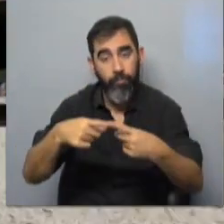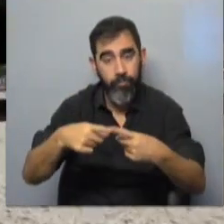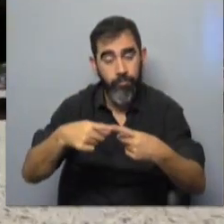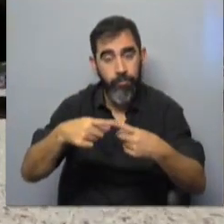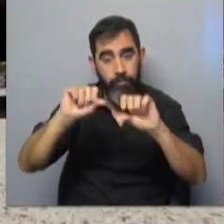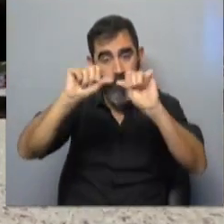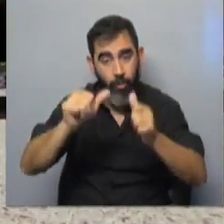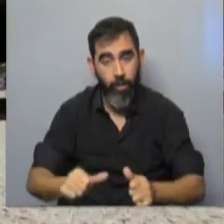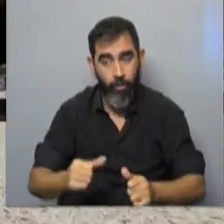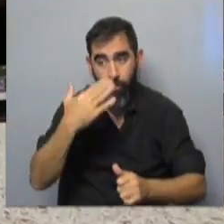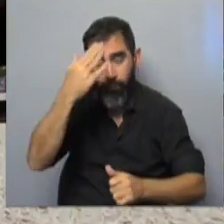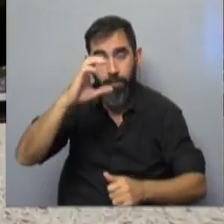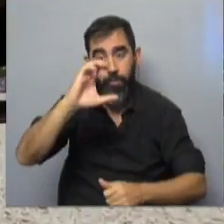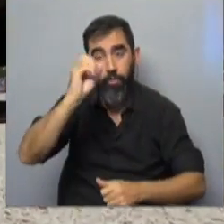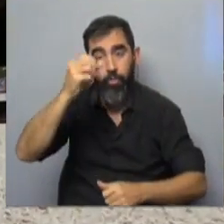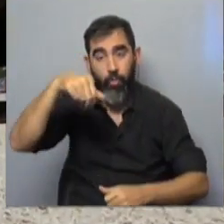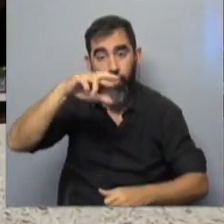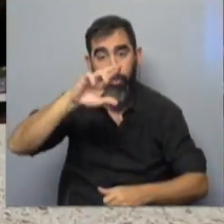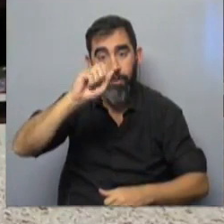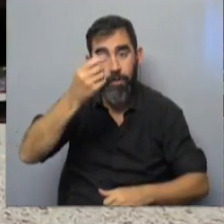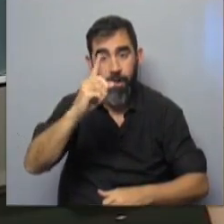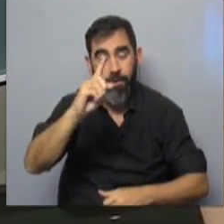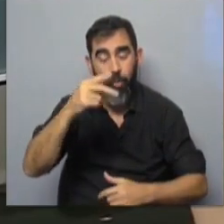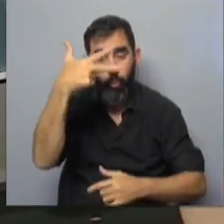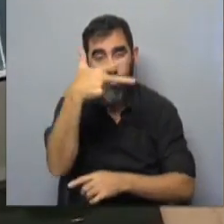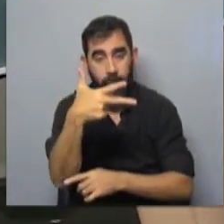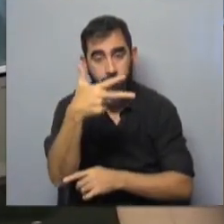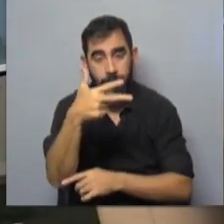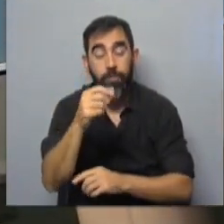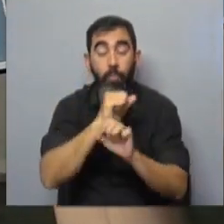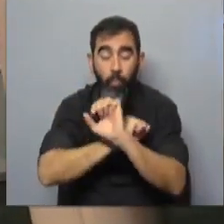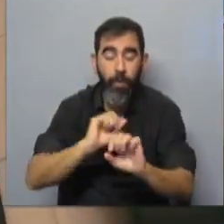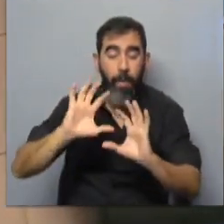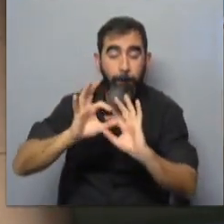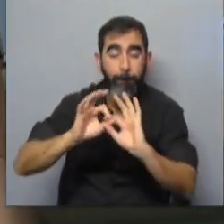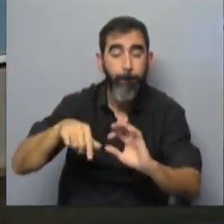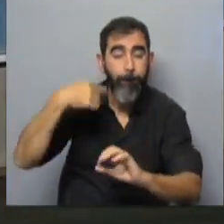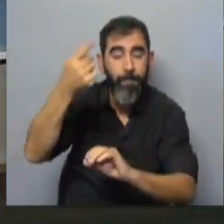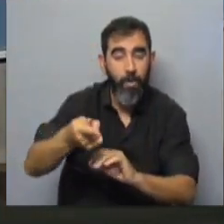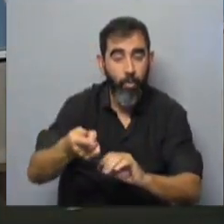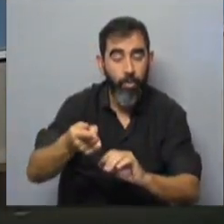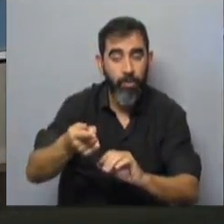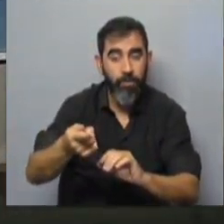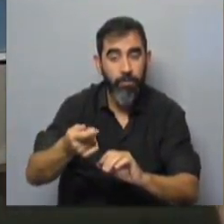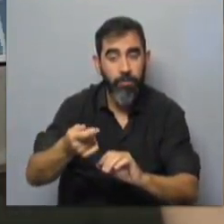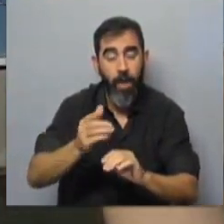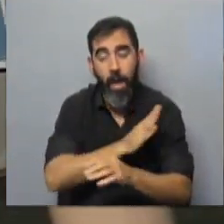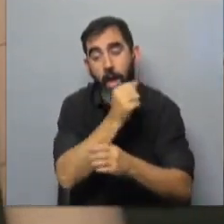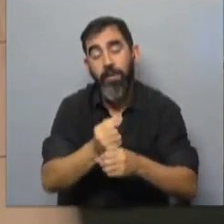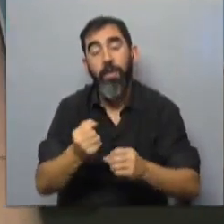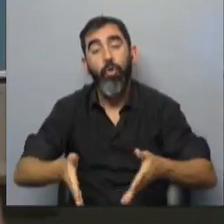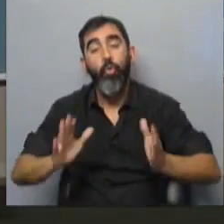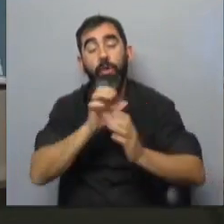frente al Conrad y posiblemente el miércoles capaz a Torre